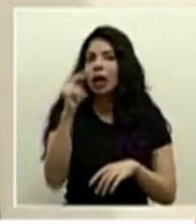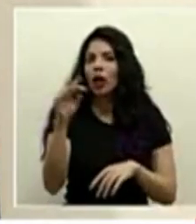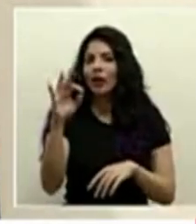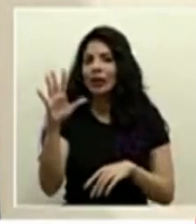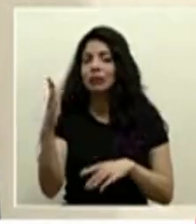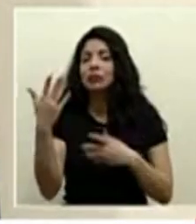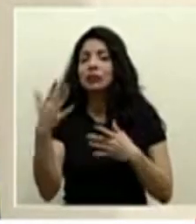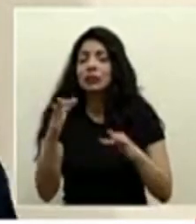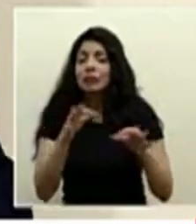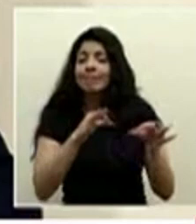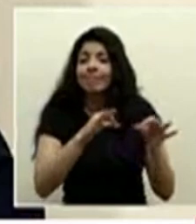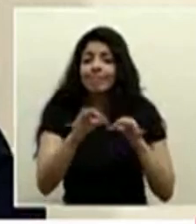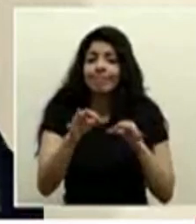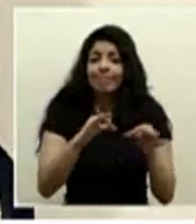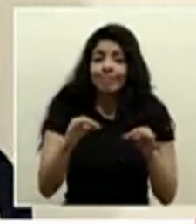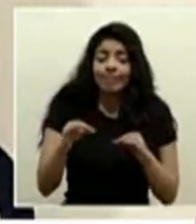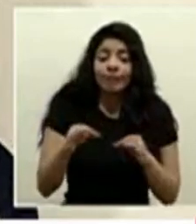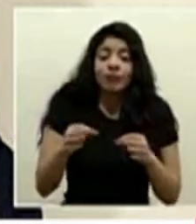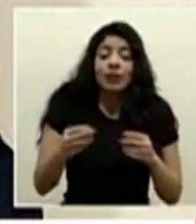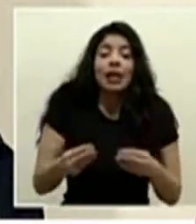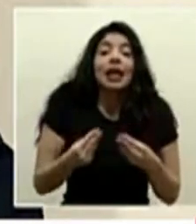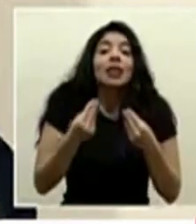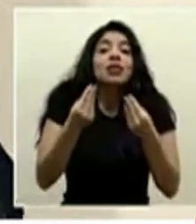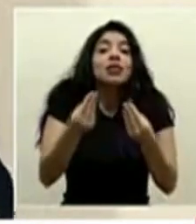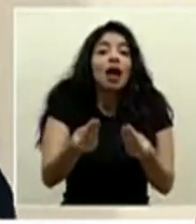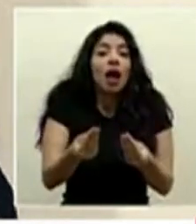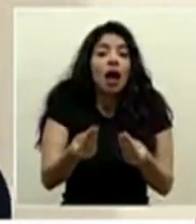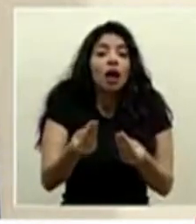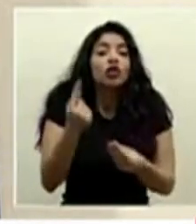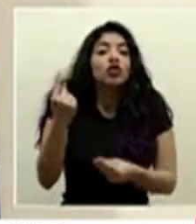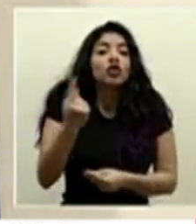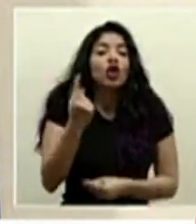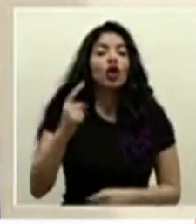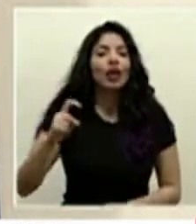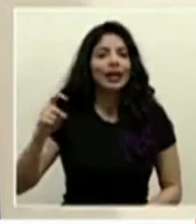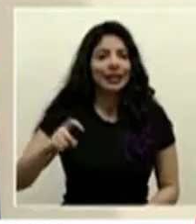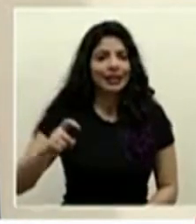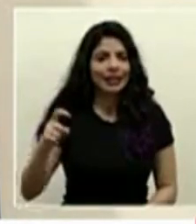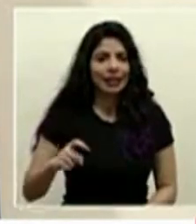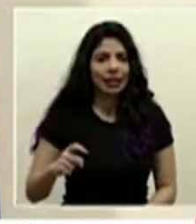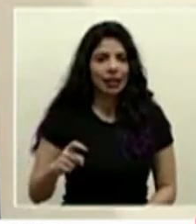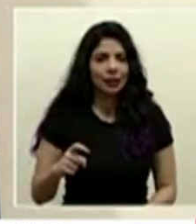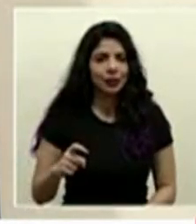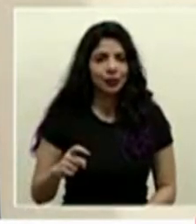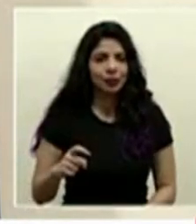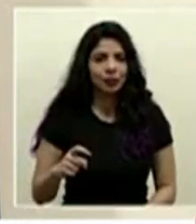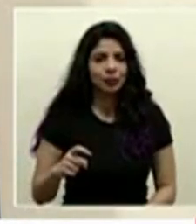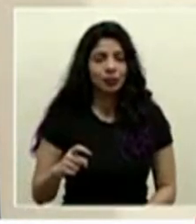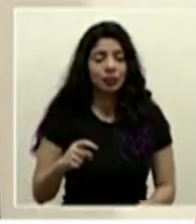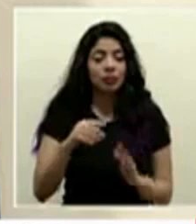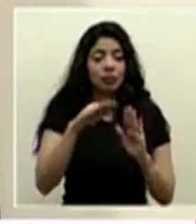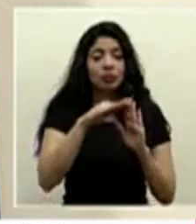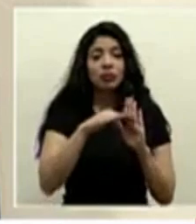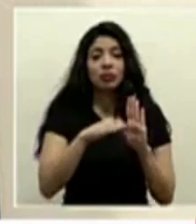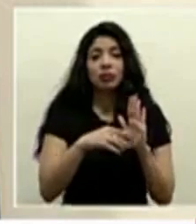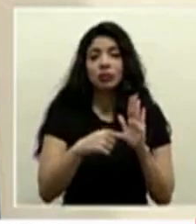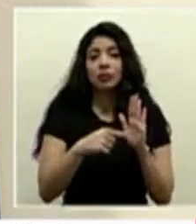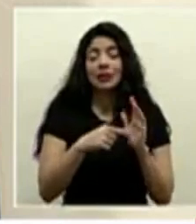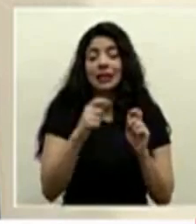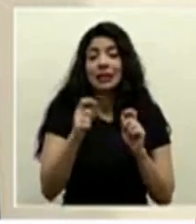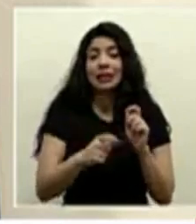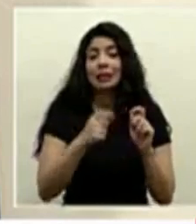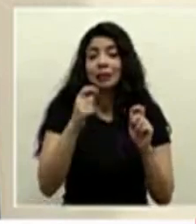explicó que se otorga lo que se ocupa en las especificaciones que son